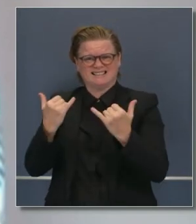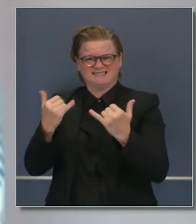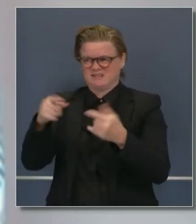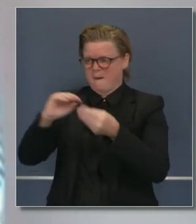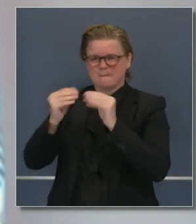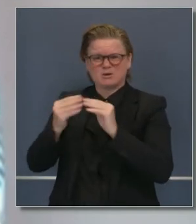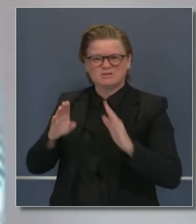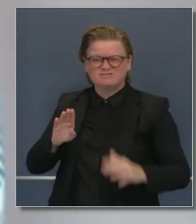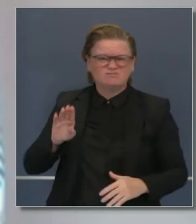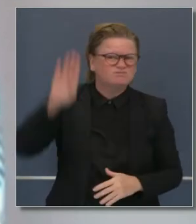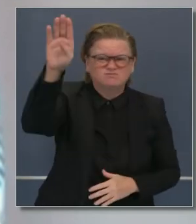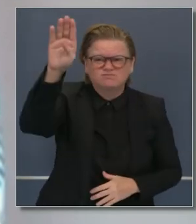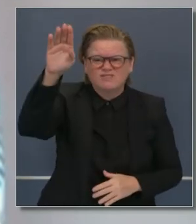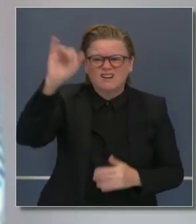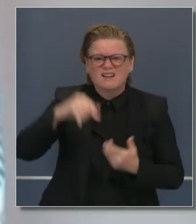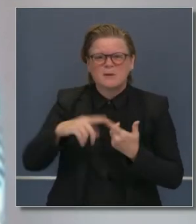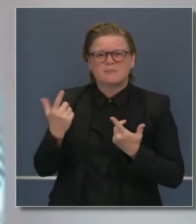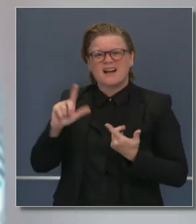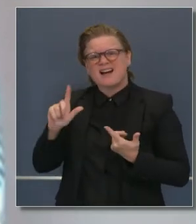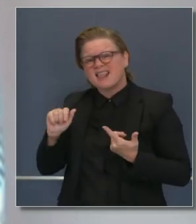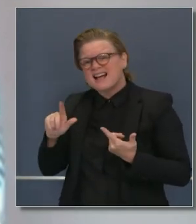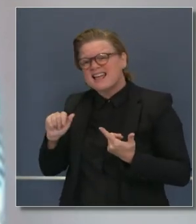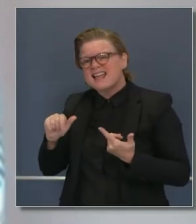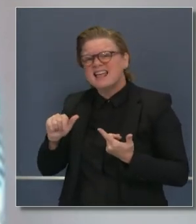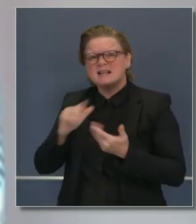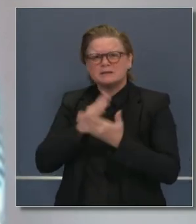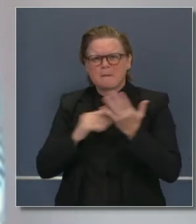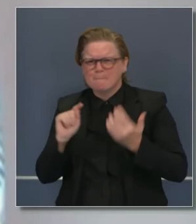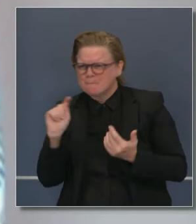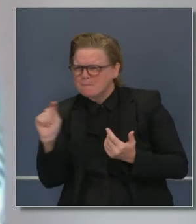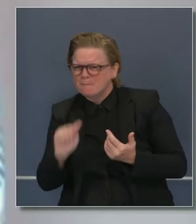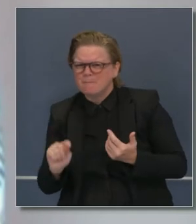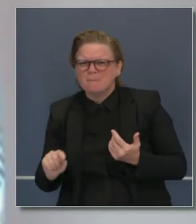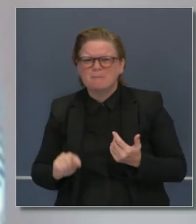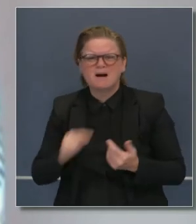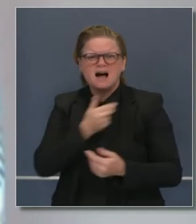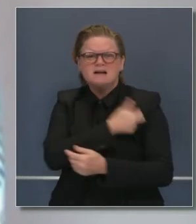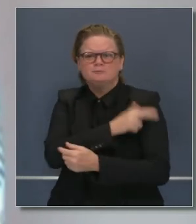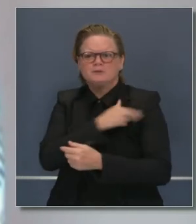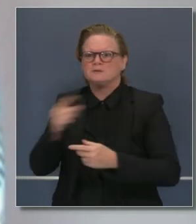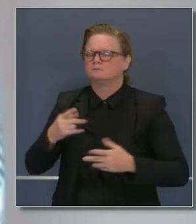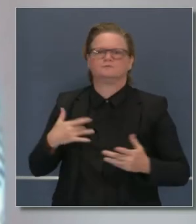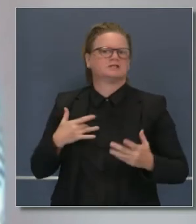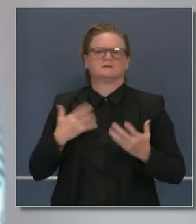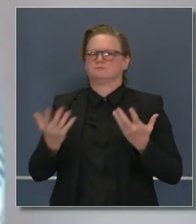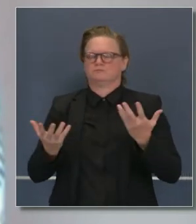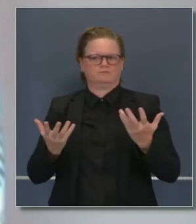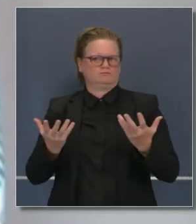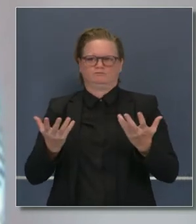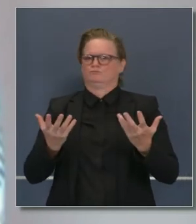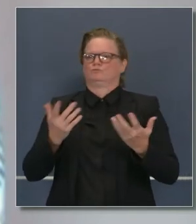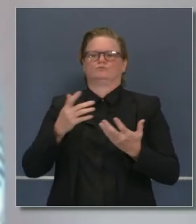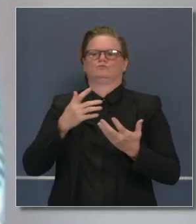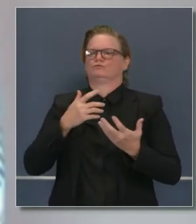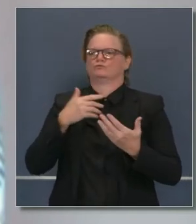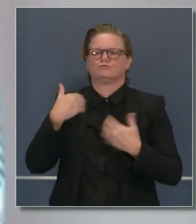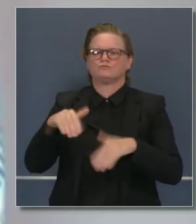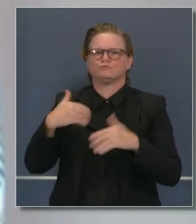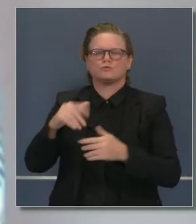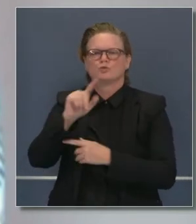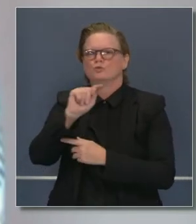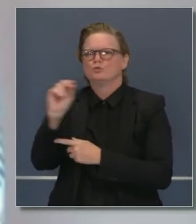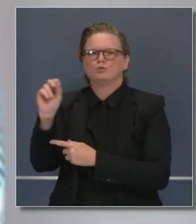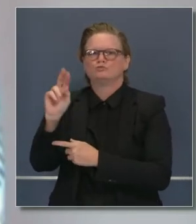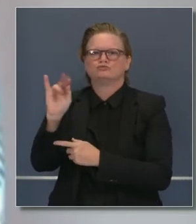Seguramente en Sacramento, algunos hospitales, algunos sistemas ya están tomando la decisión de reducir esas cirugías en